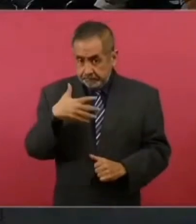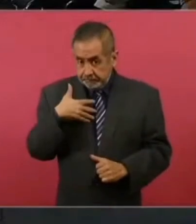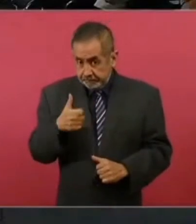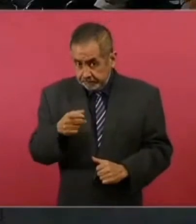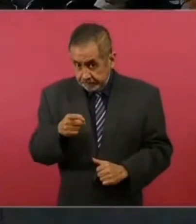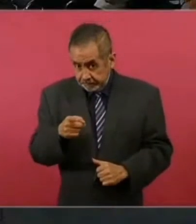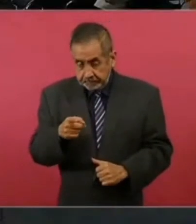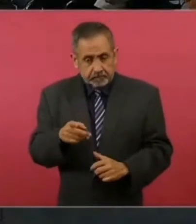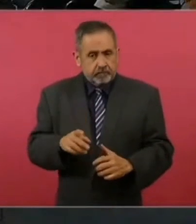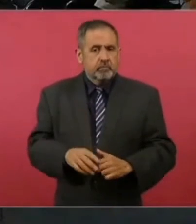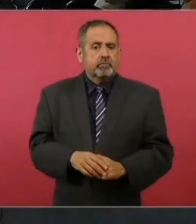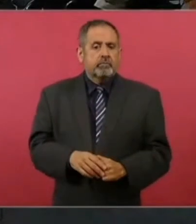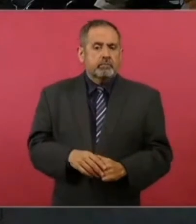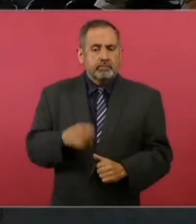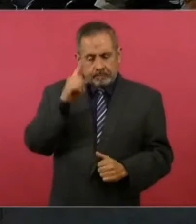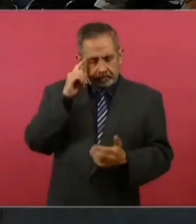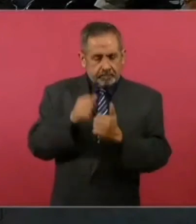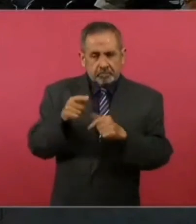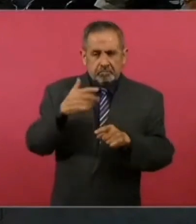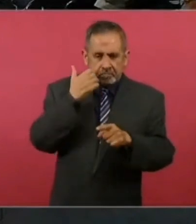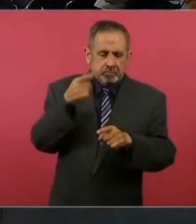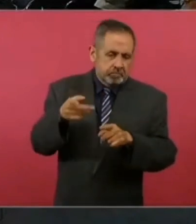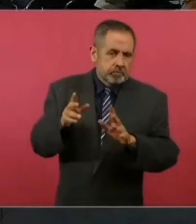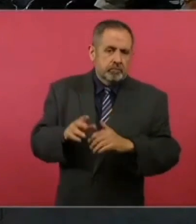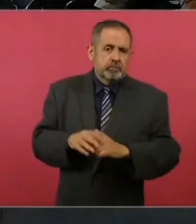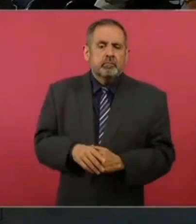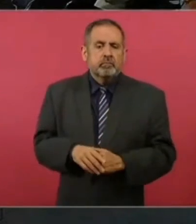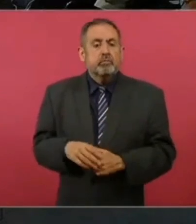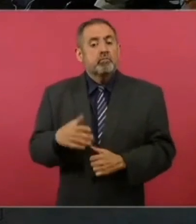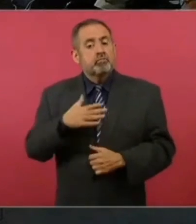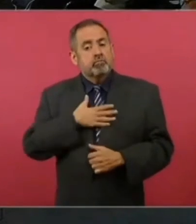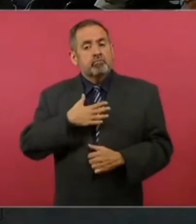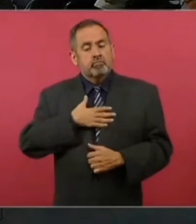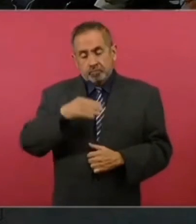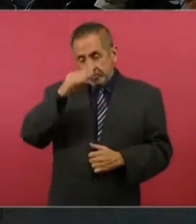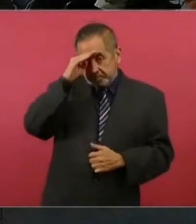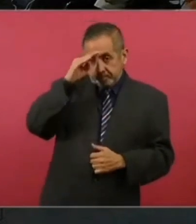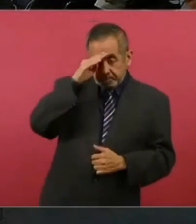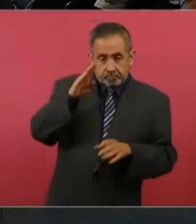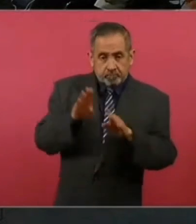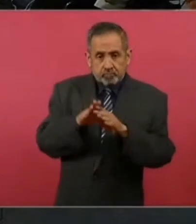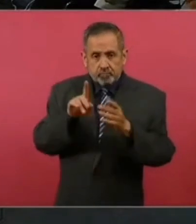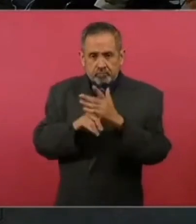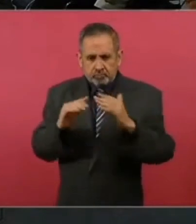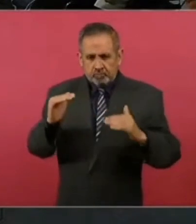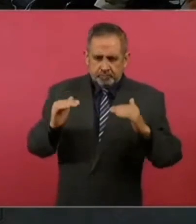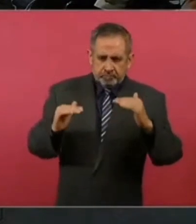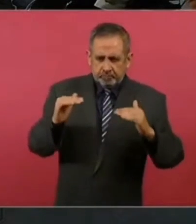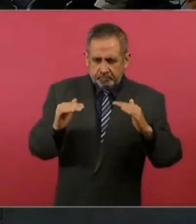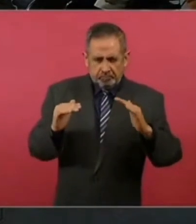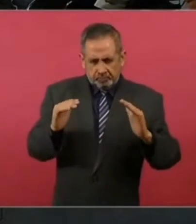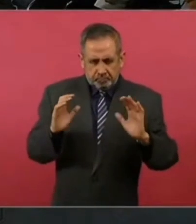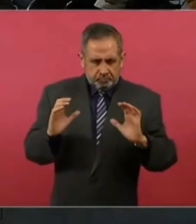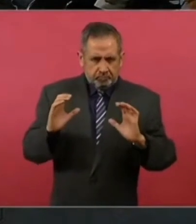seguramente están buscando. Nosotros tenemos que buscar también los equilibrios,